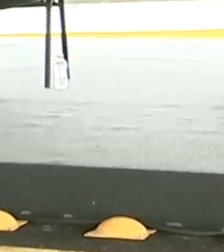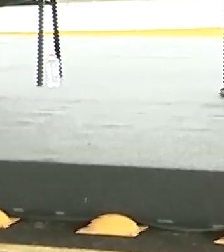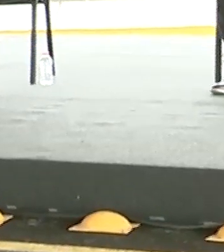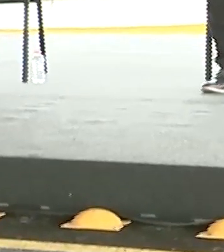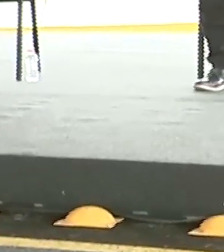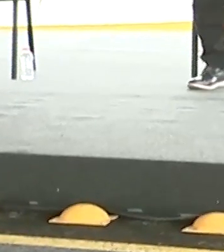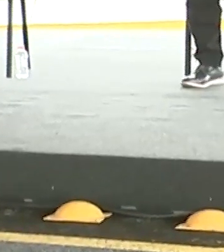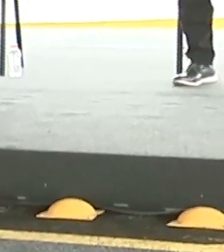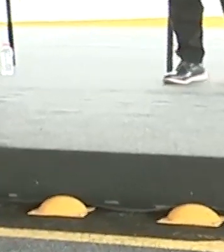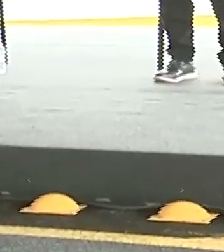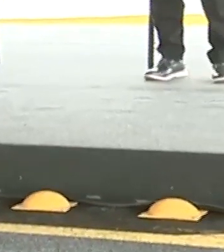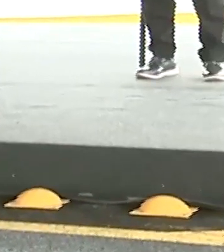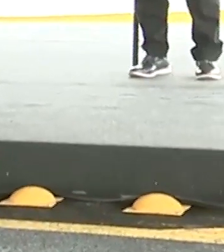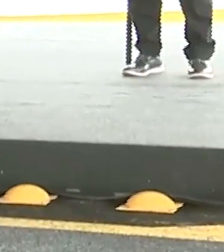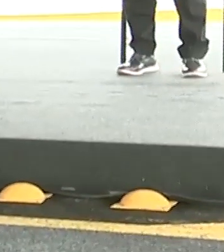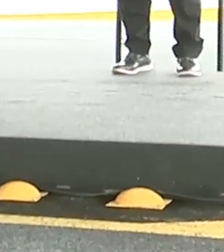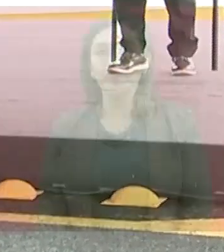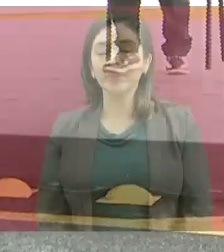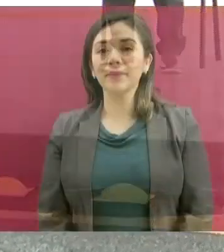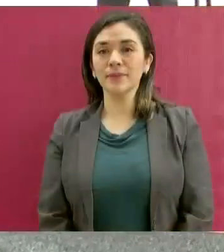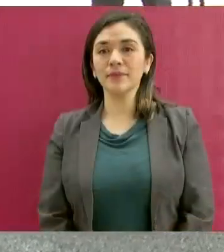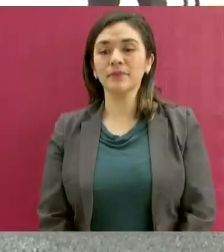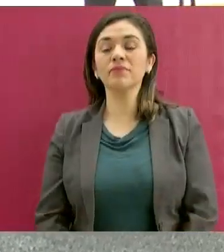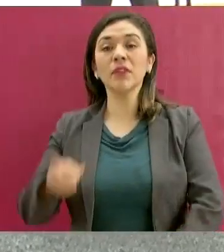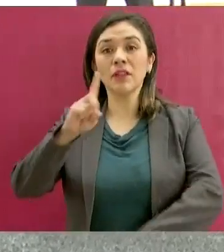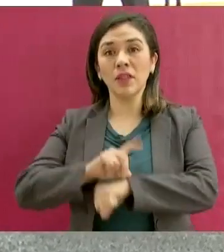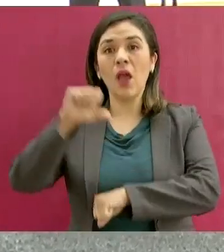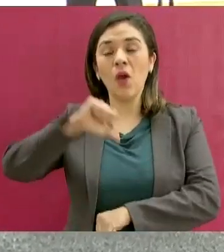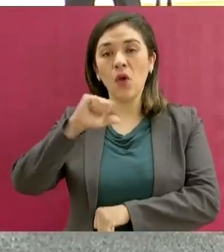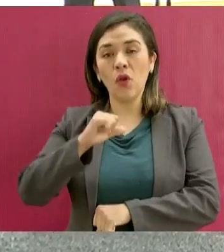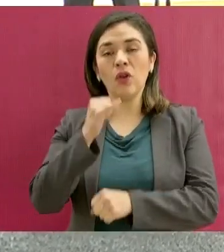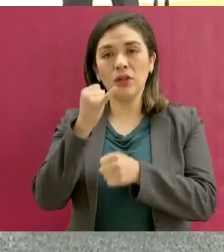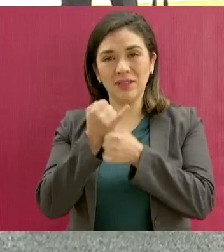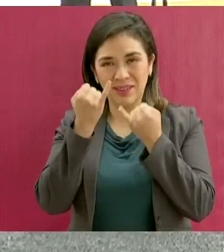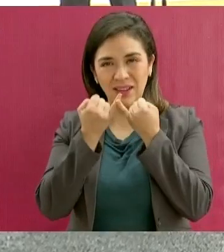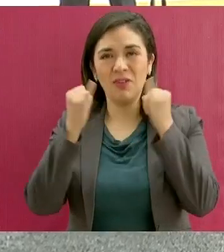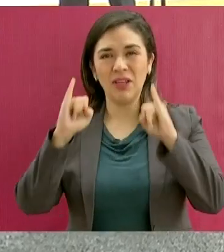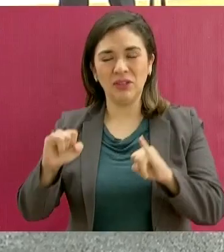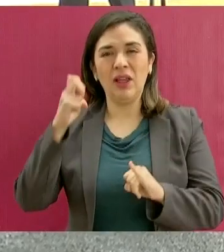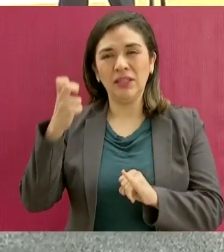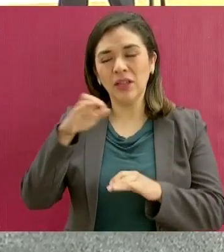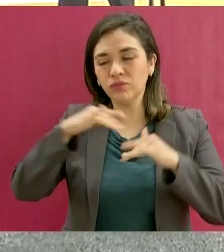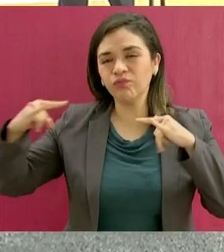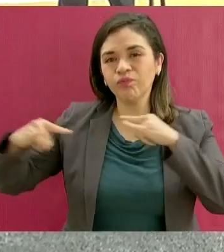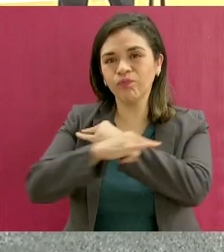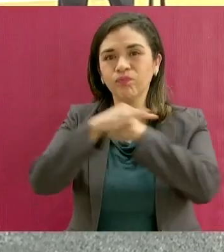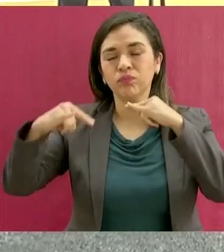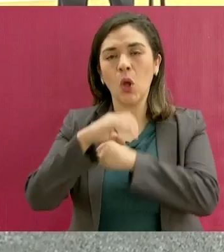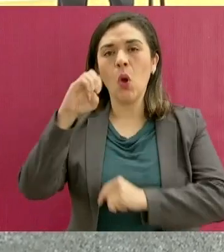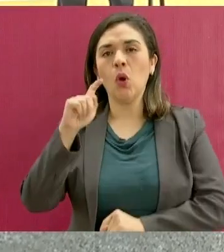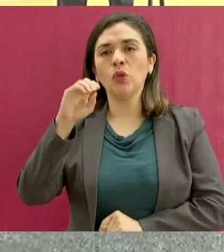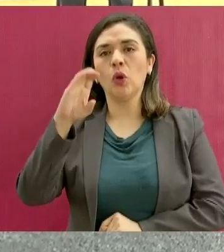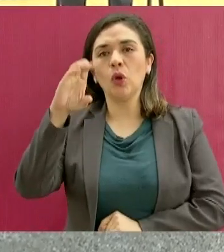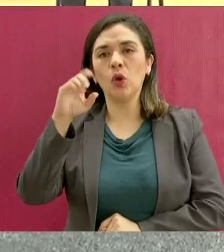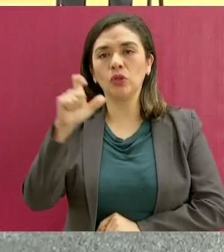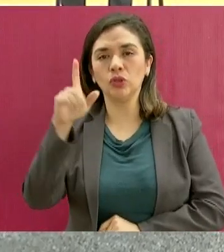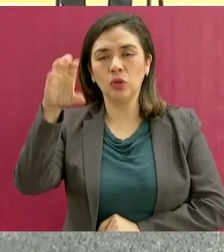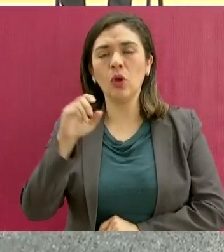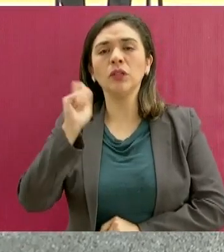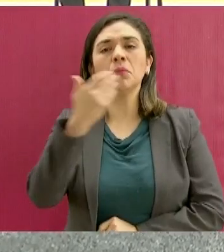Preside este evento de inauguración del paso vehicular Ocotoxco, el Presidente Constitucional de los Estados Unidos Mexicanos,